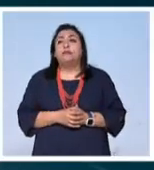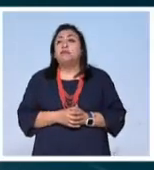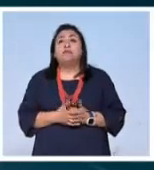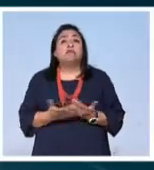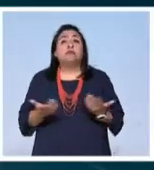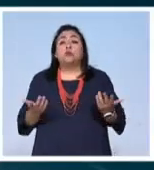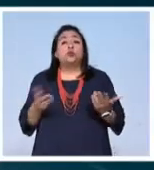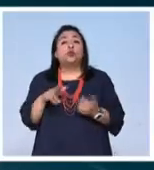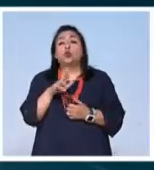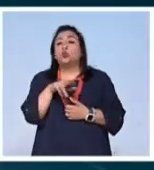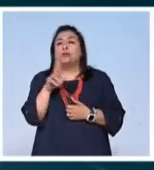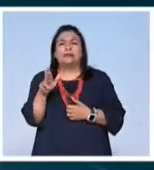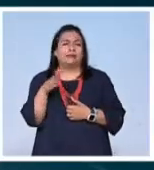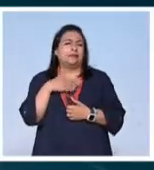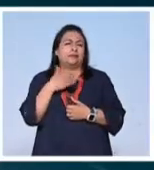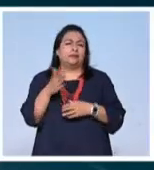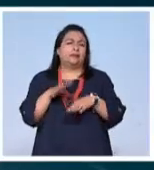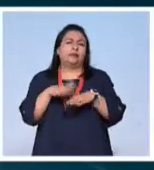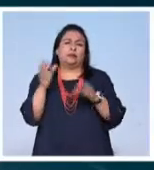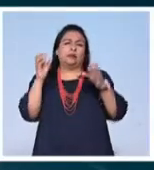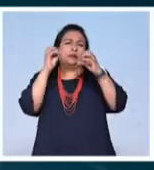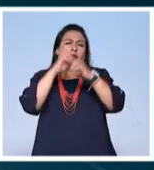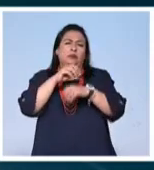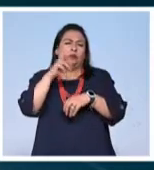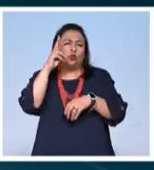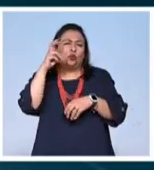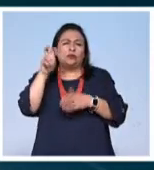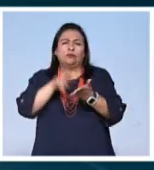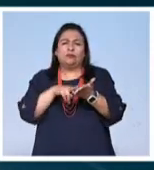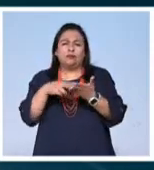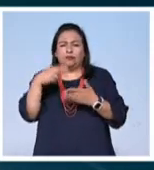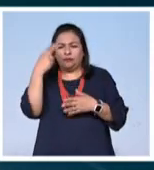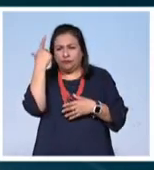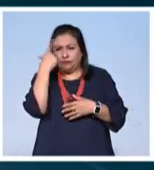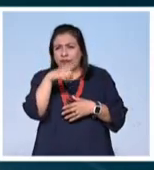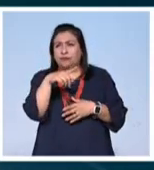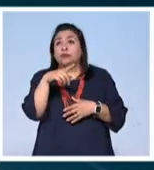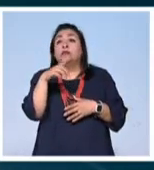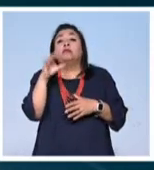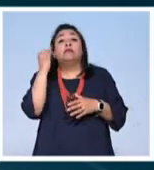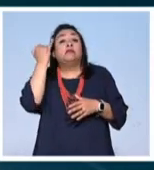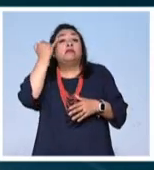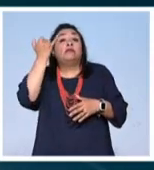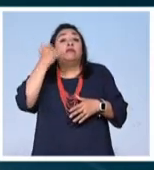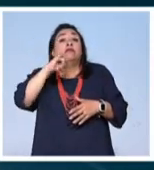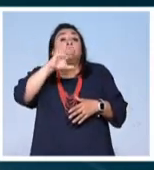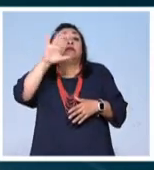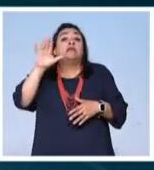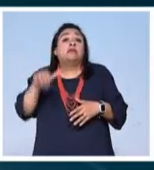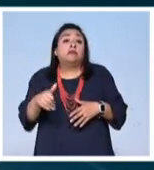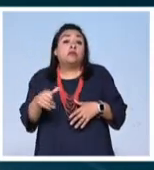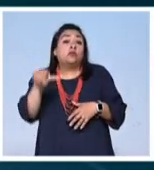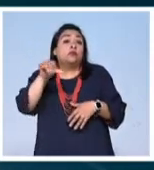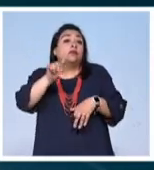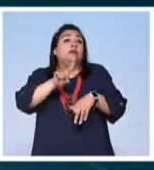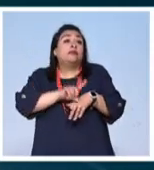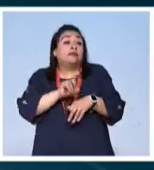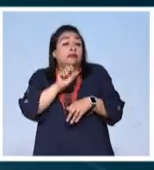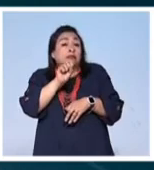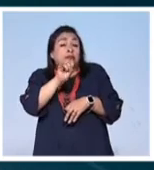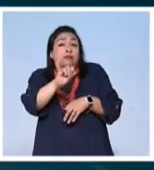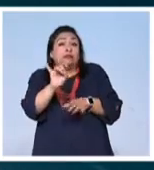Nunca, ni en mis más oscuras pesadillas, imaginé que iba a estar algún día en una situación como esta,